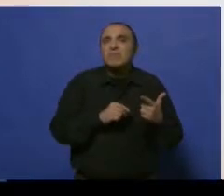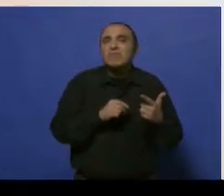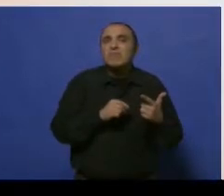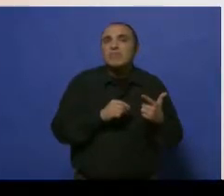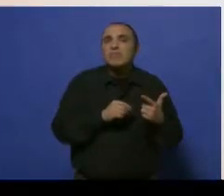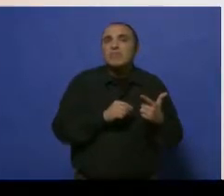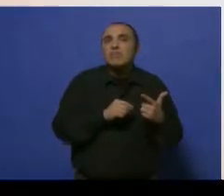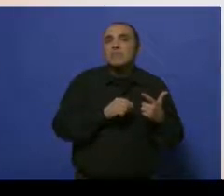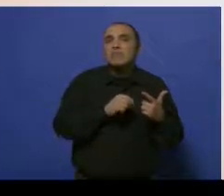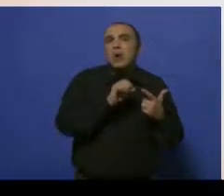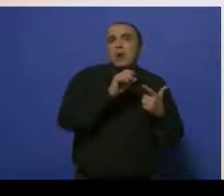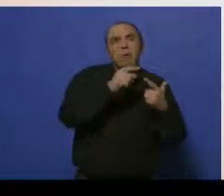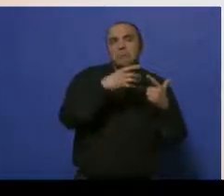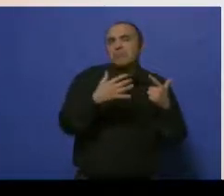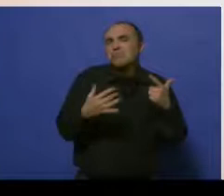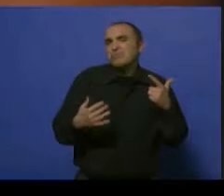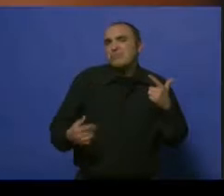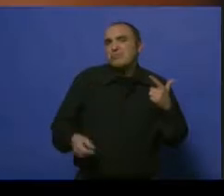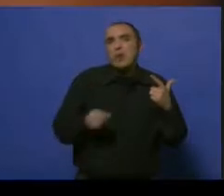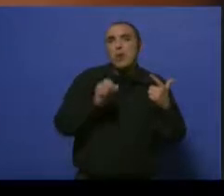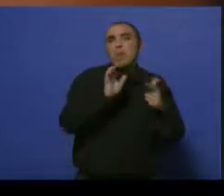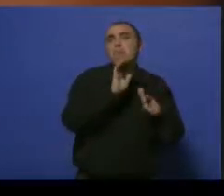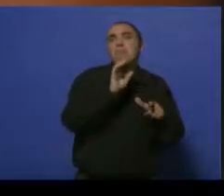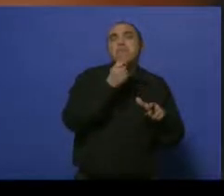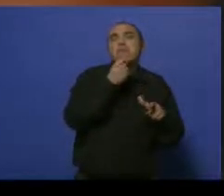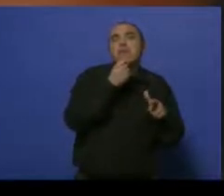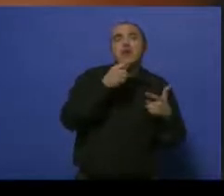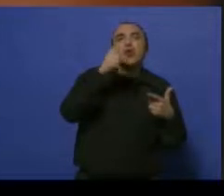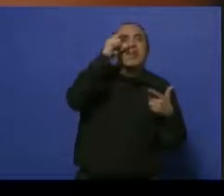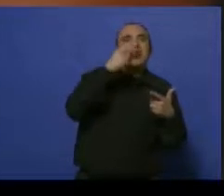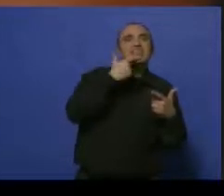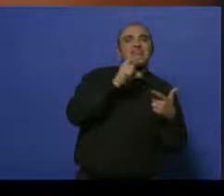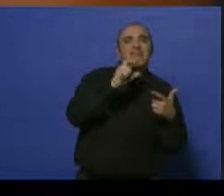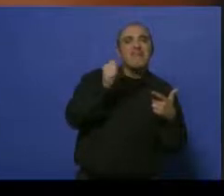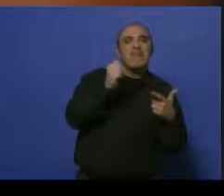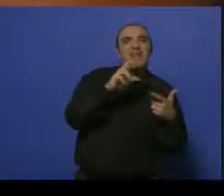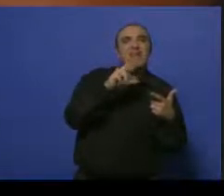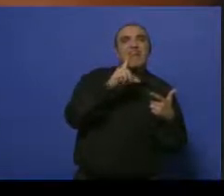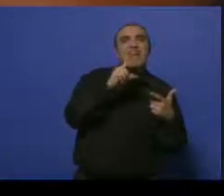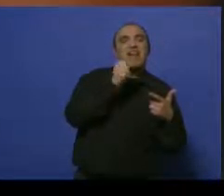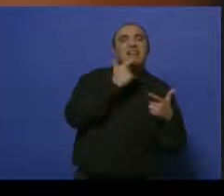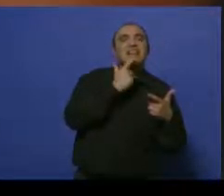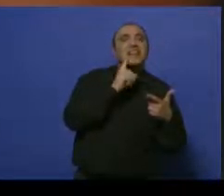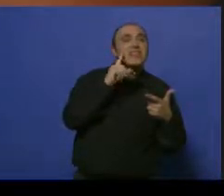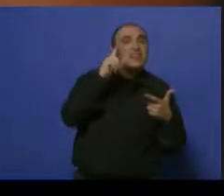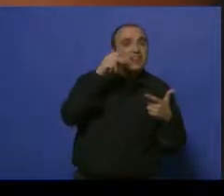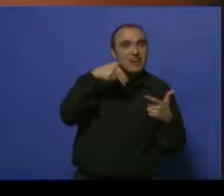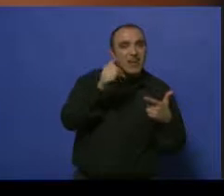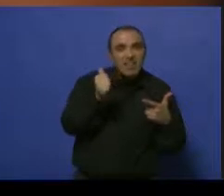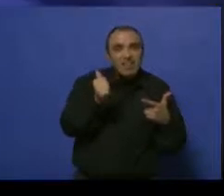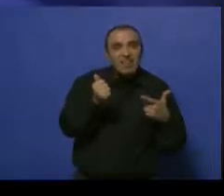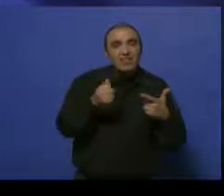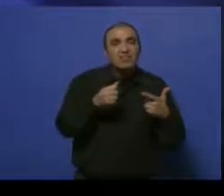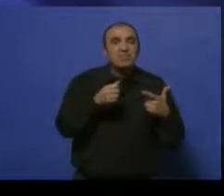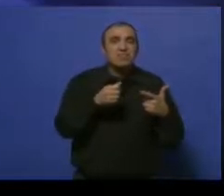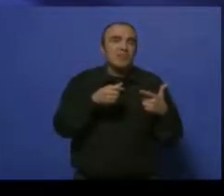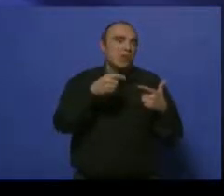ericipela o la escarlatina, que la escarlatina es esa enfermedad que si uno empieza a hacer memoria, muchos la hemos visto, y que